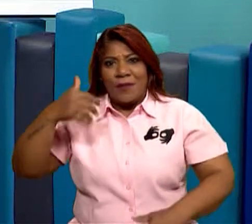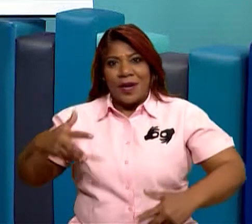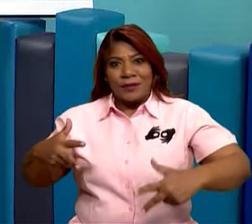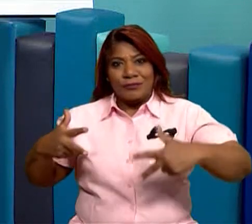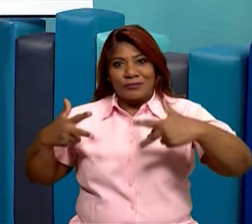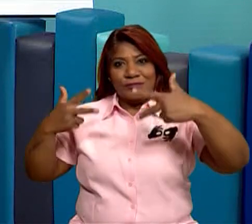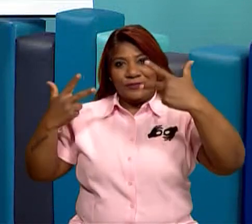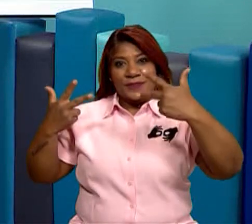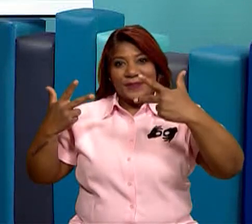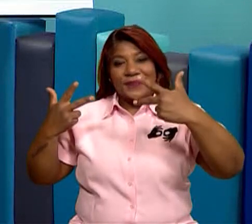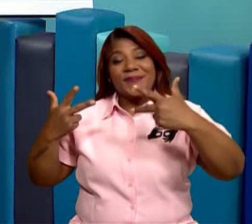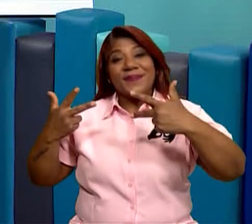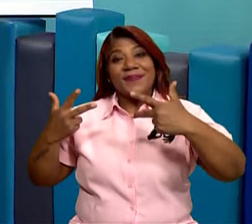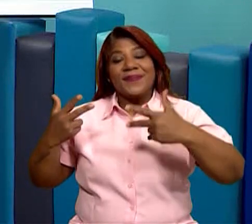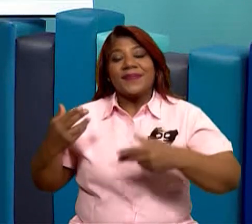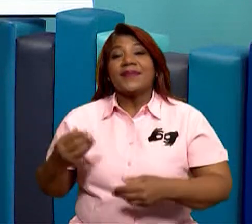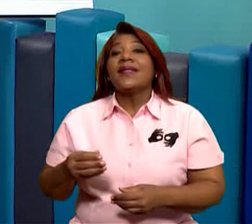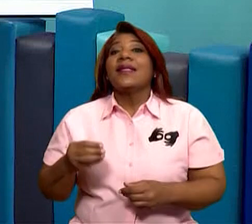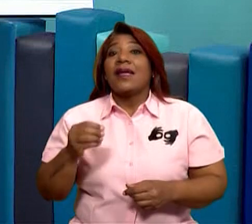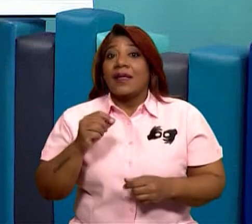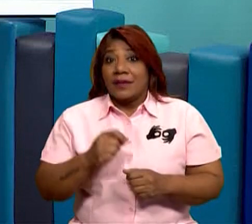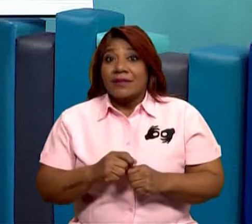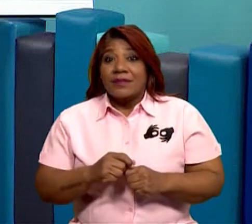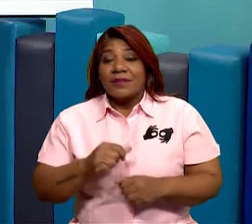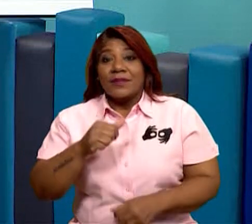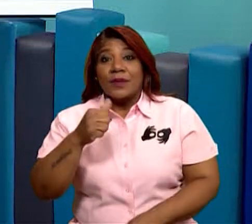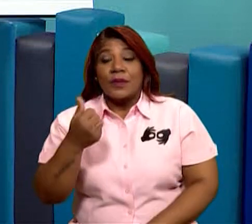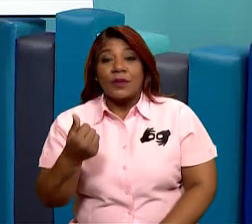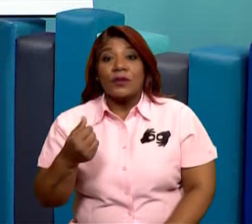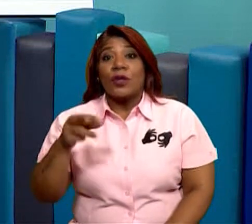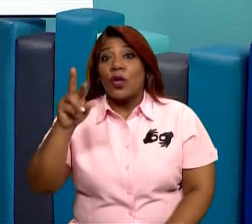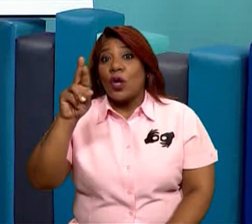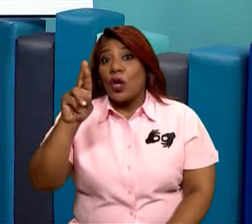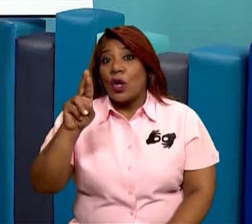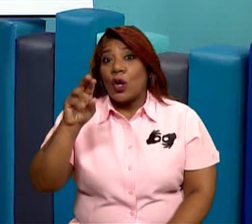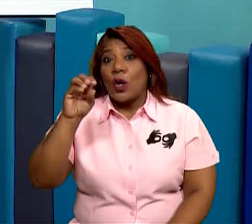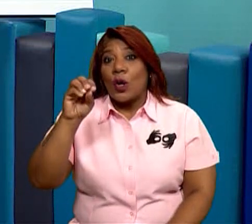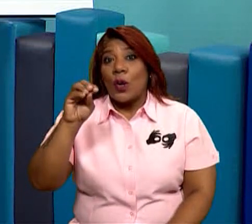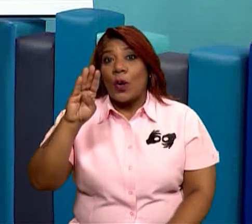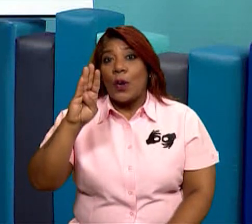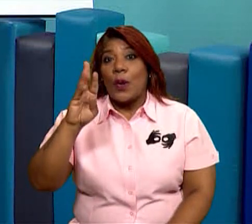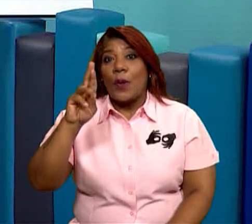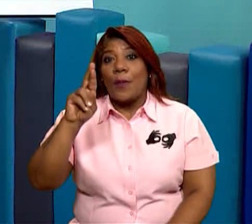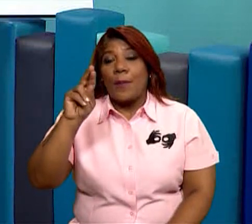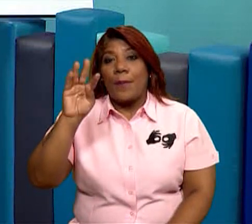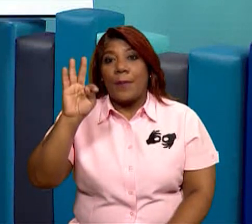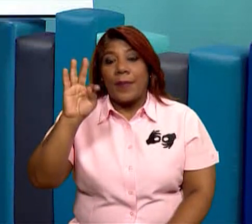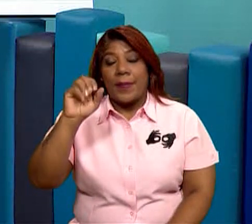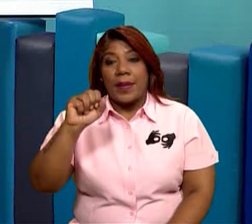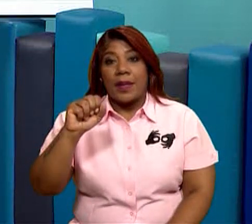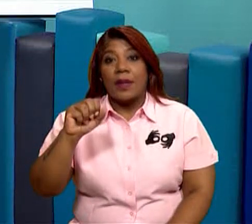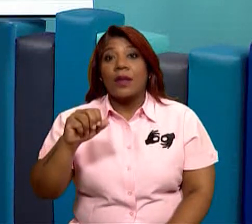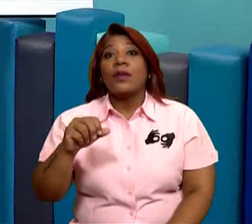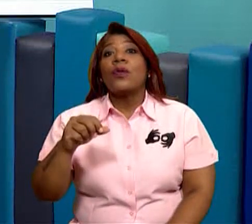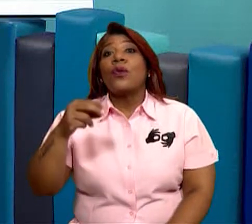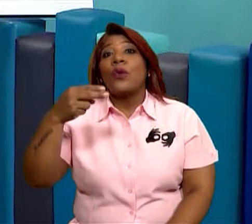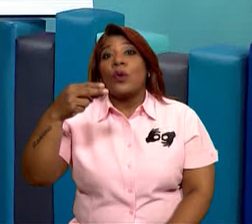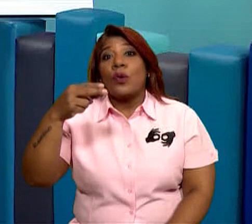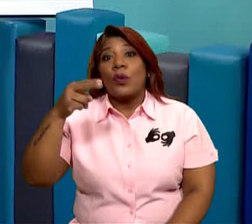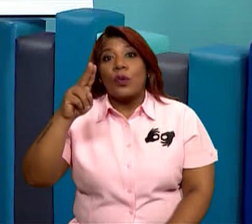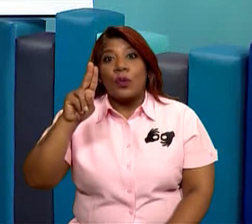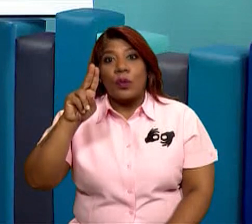nosotros ya hicimos una llamada al científico inglés Robert Cook, que vivió en 1665, y